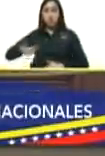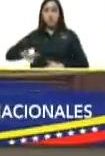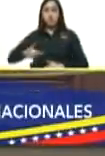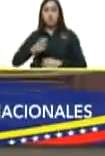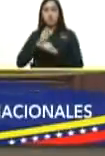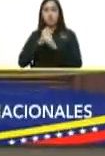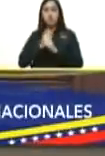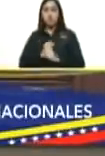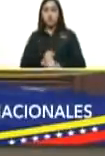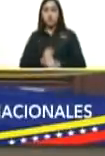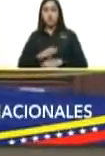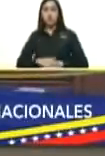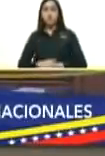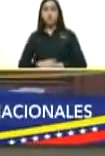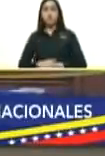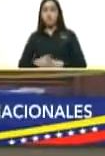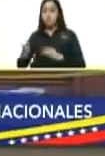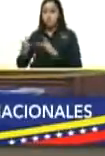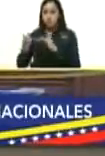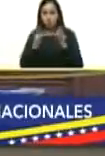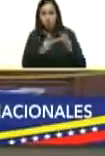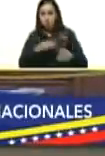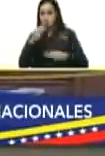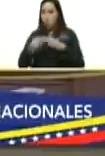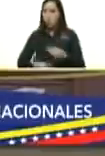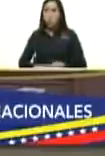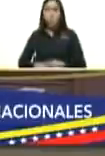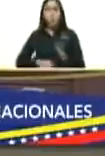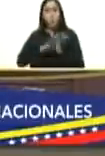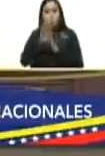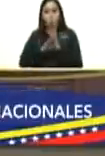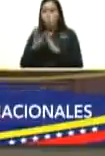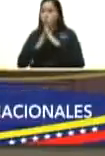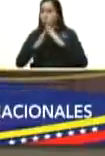nos hemos ido articulando todos los factores productivos del país